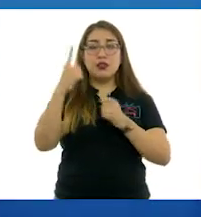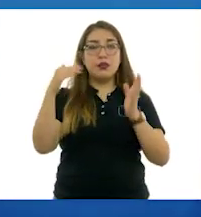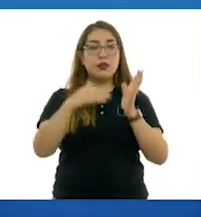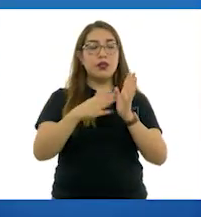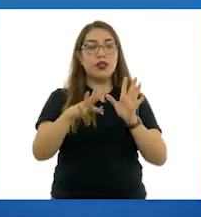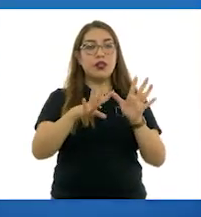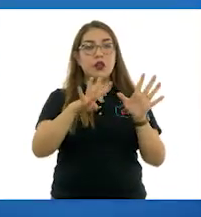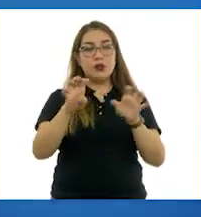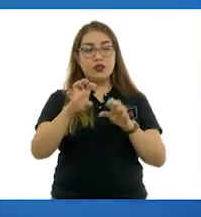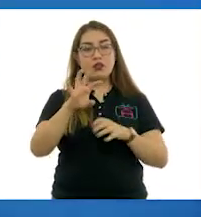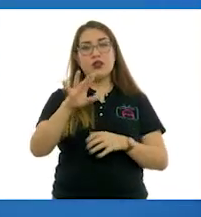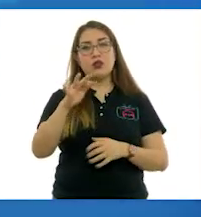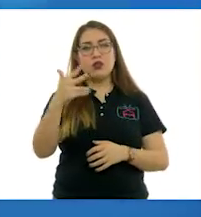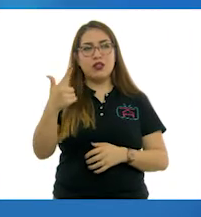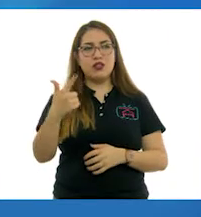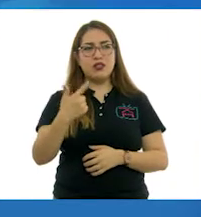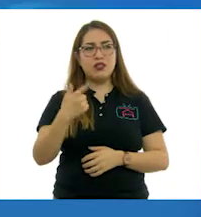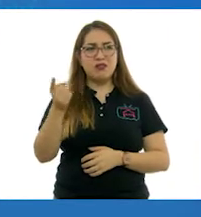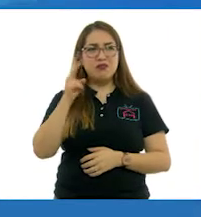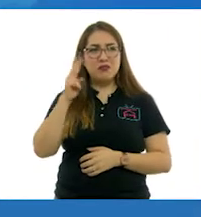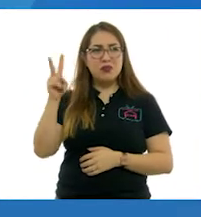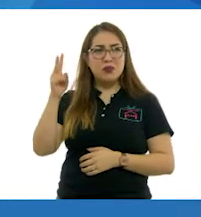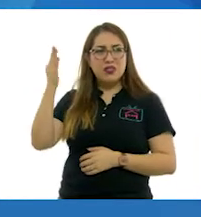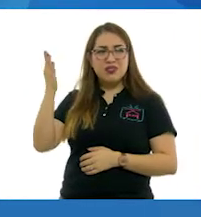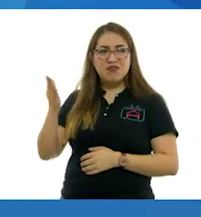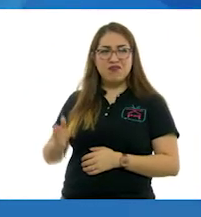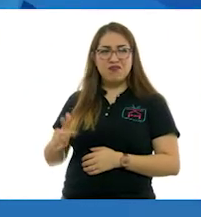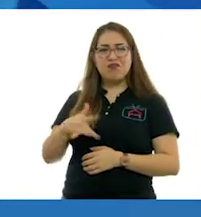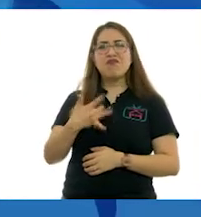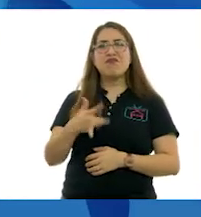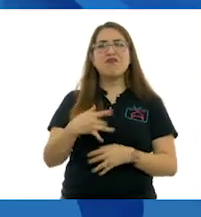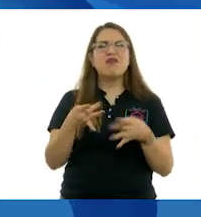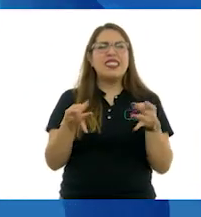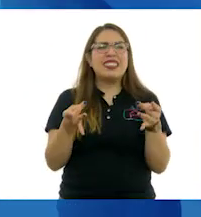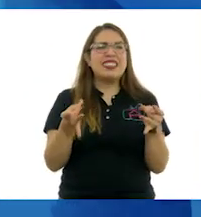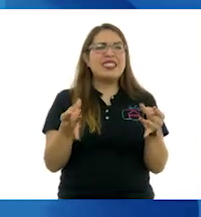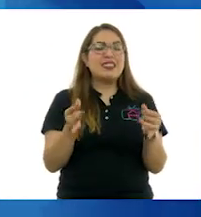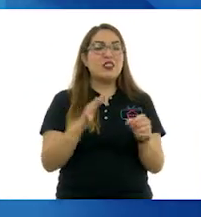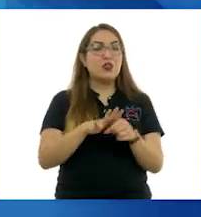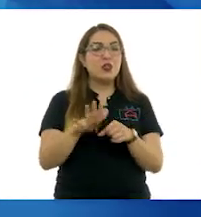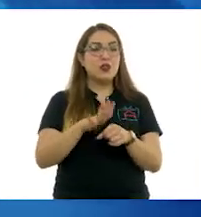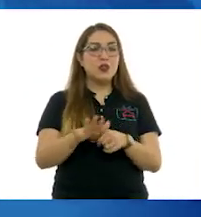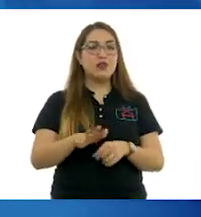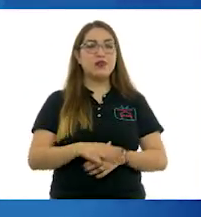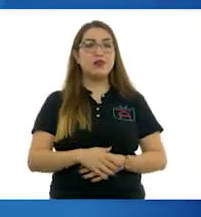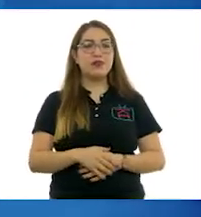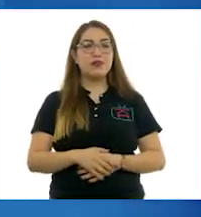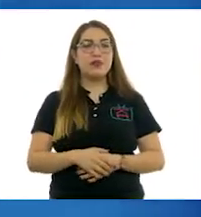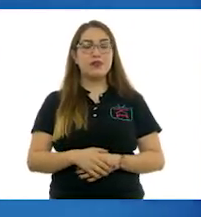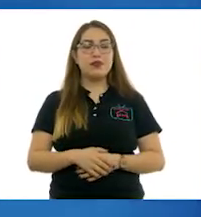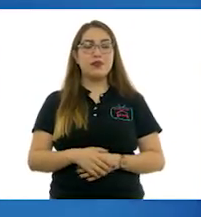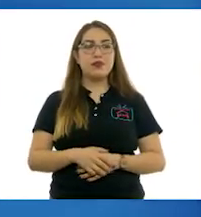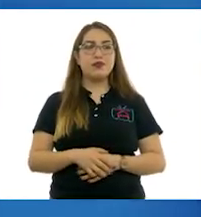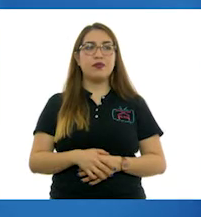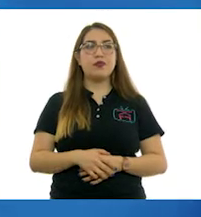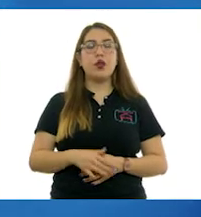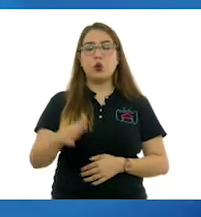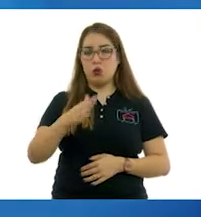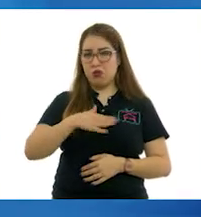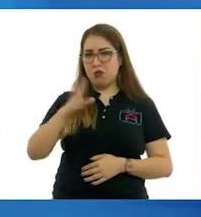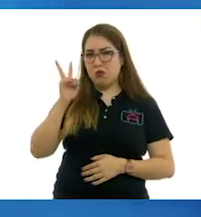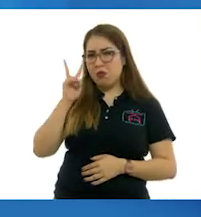tenemos. ¿Qué textura pueden tener aquí localizar? Ah, pues obviamente está la